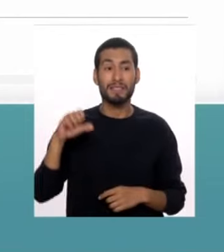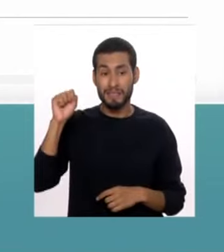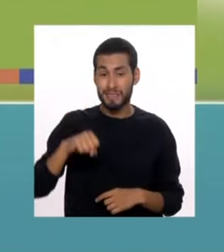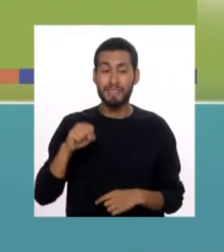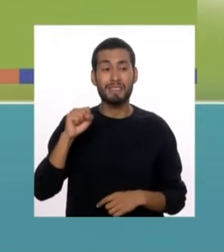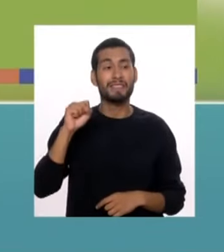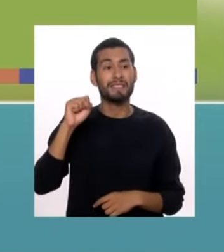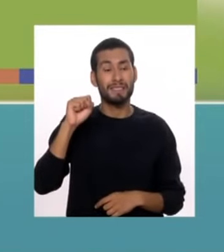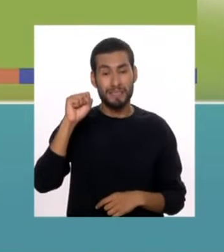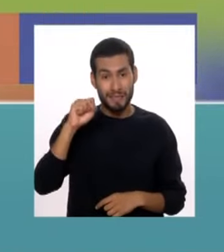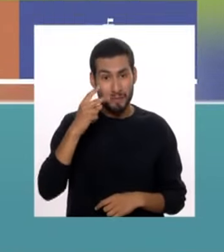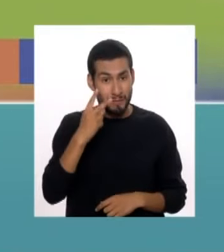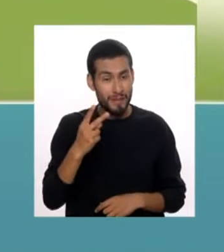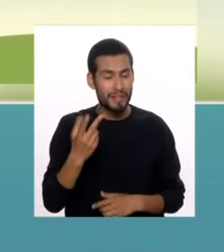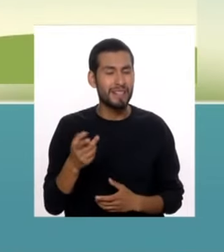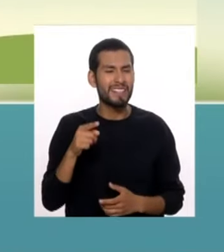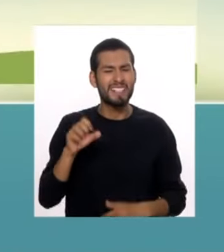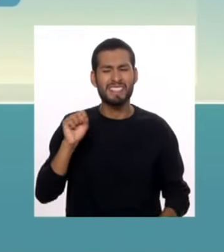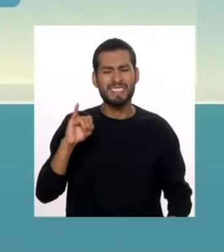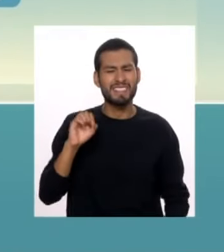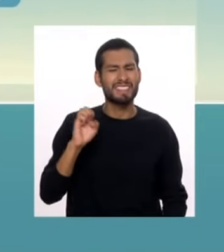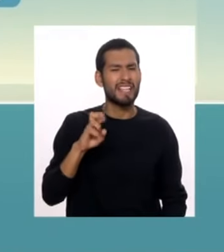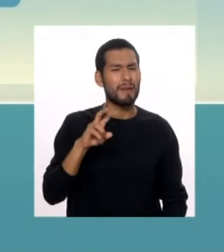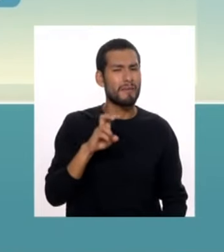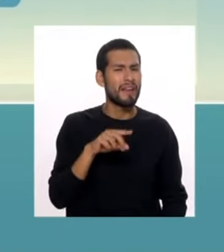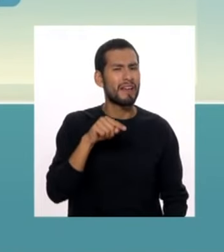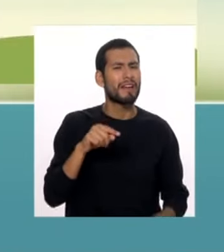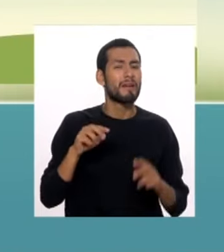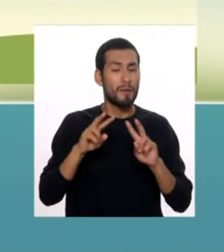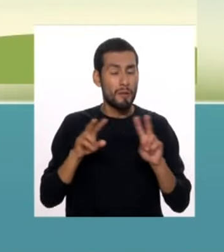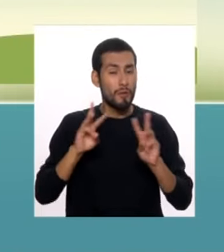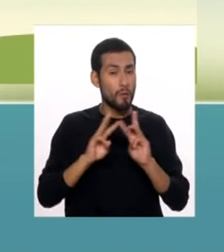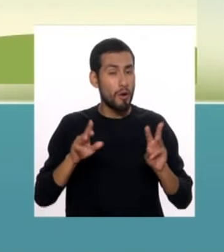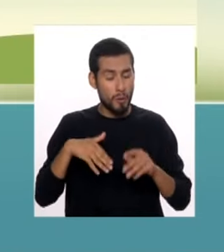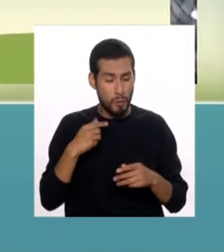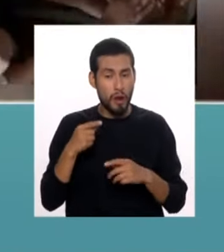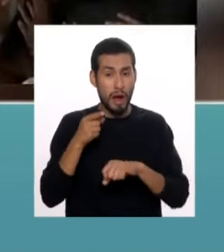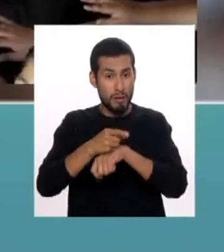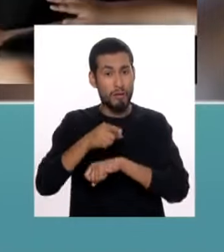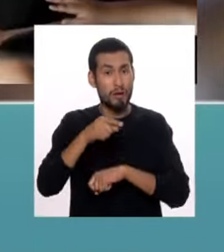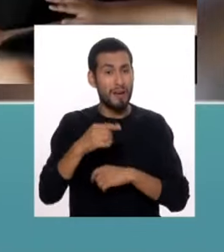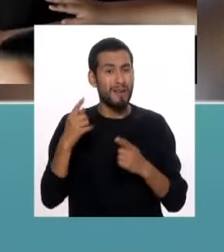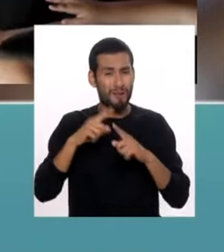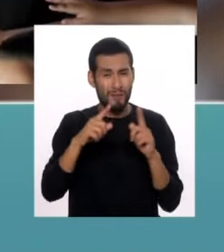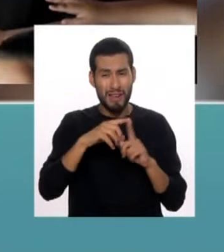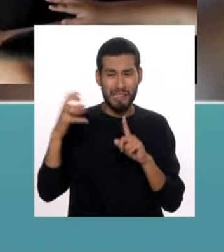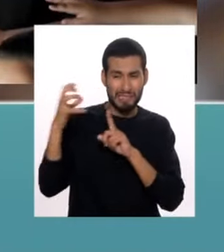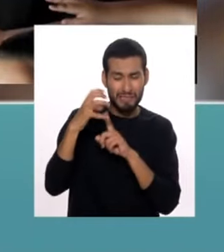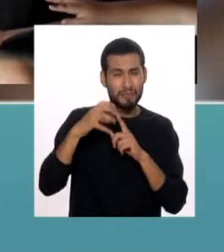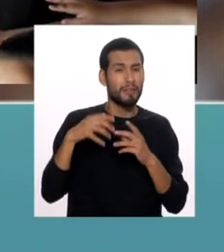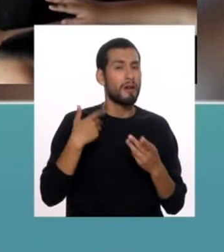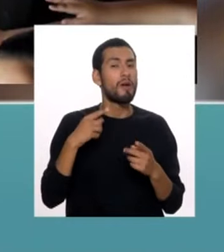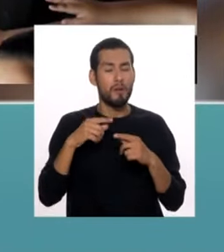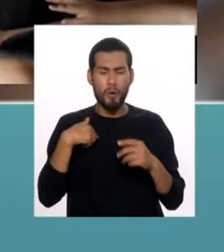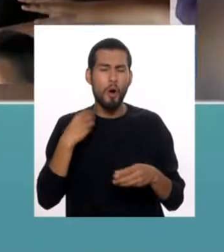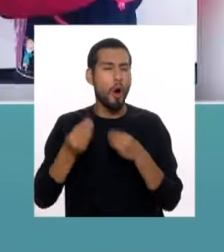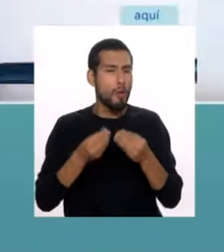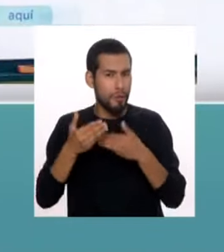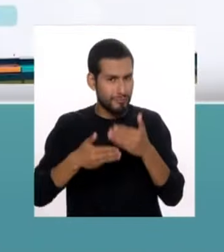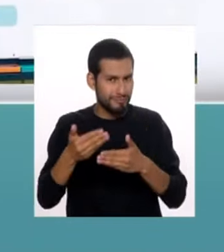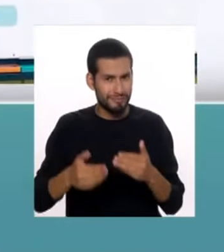porque el Ministerio de Educación tiene una posibilidad para denunciar el acoso. Y vamos a conocer también cuáles son los pasos y las soluciones.